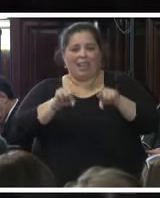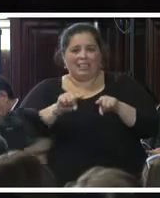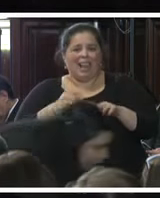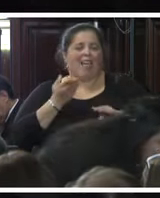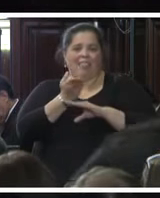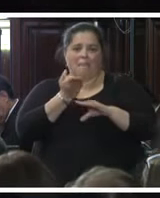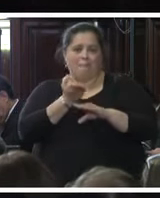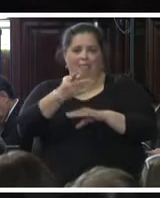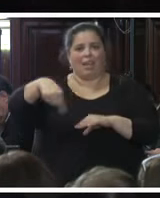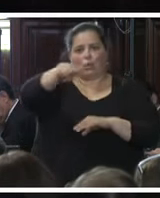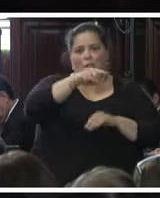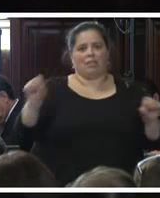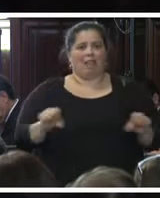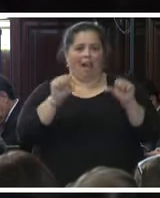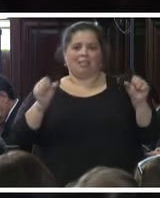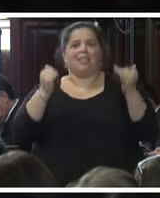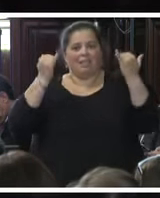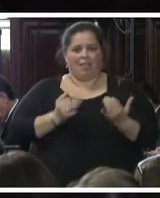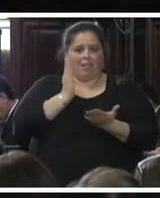hacen con todo el derecho del mundo.